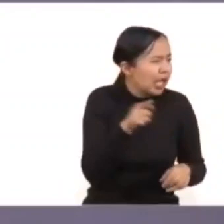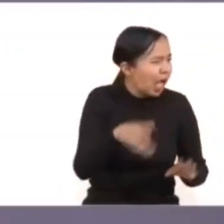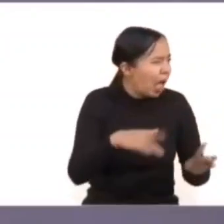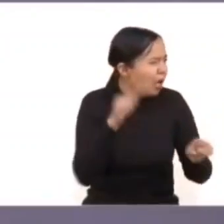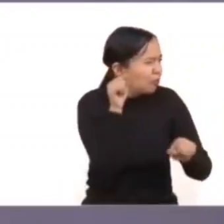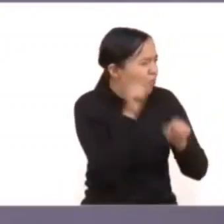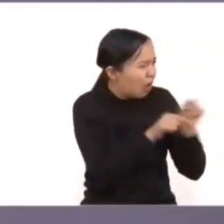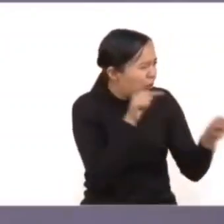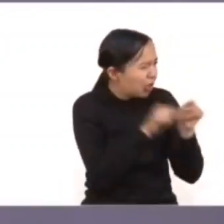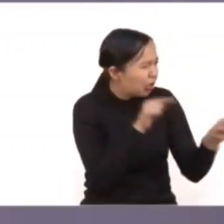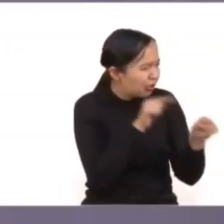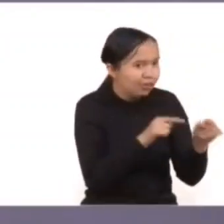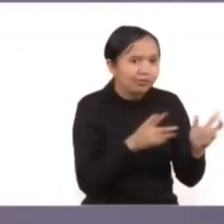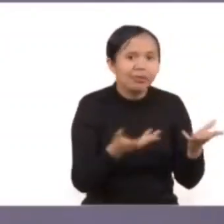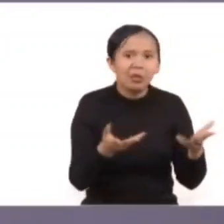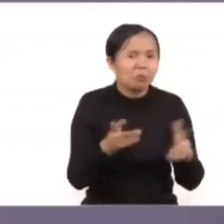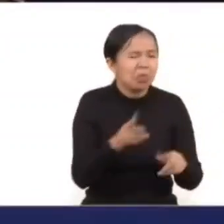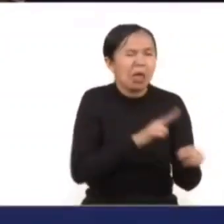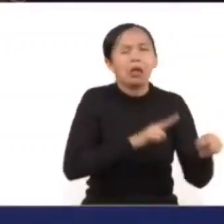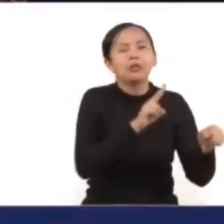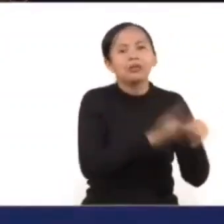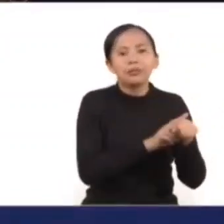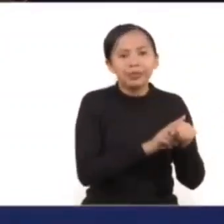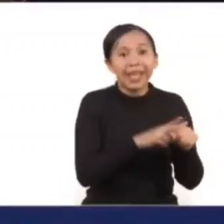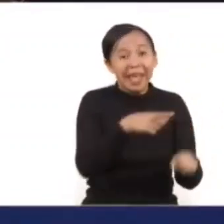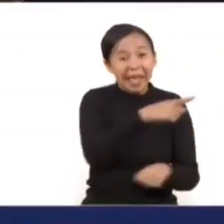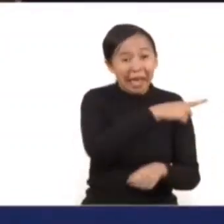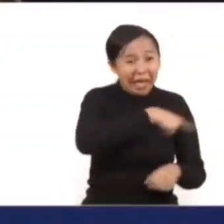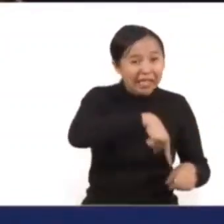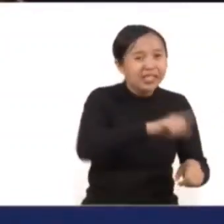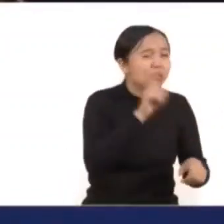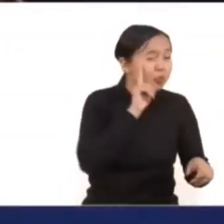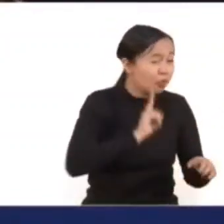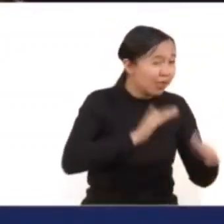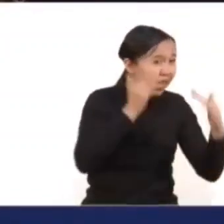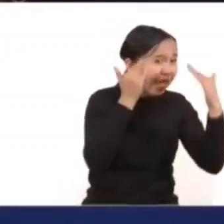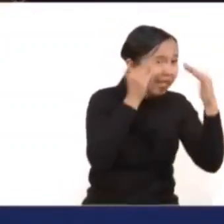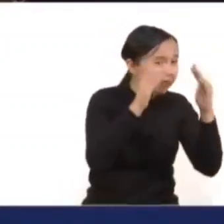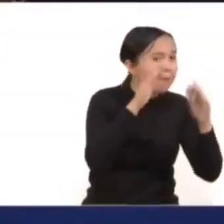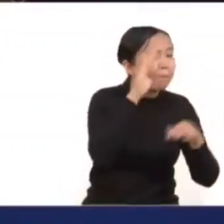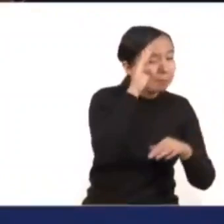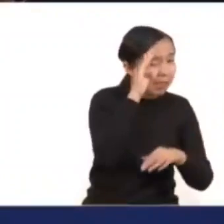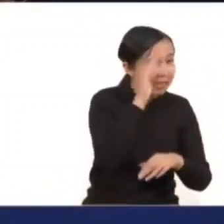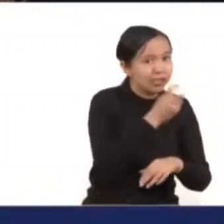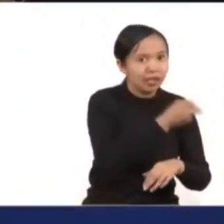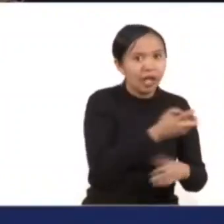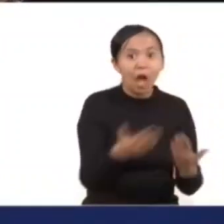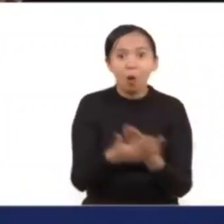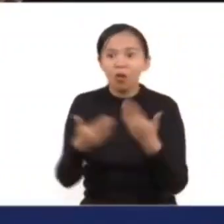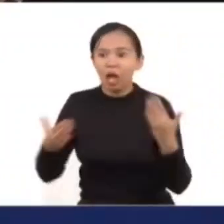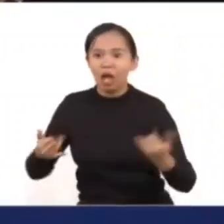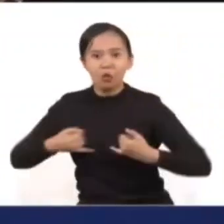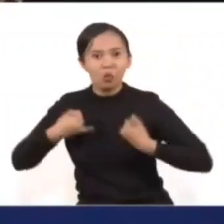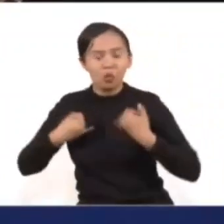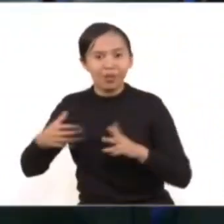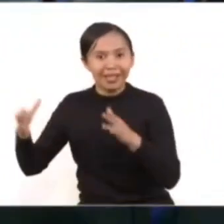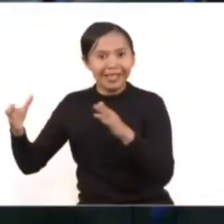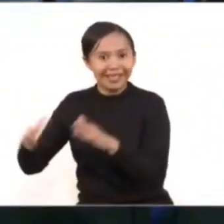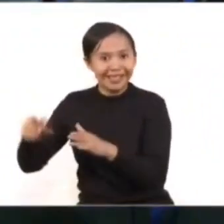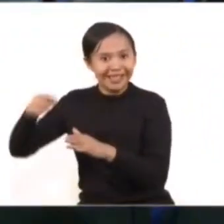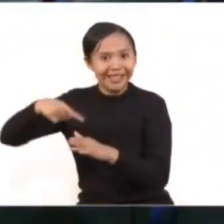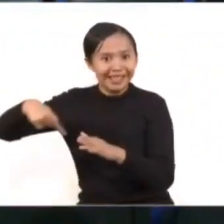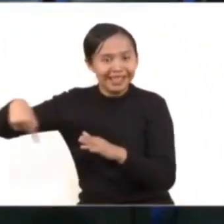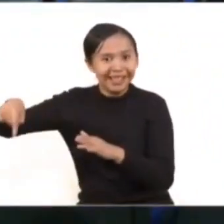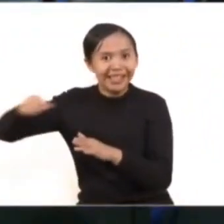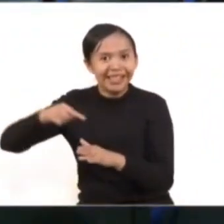normal, si es su pareja. Eso piensan la mayoría de las mujeres adultas, las jóvenes, que son las que más participaron